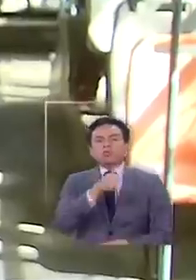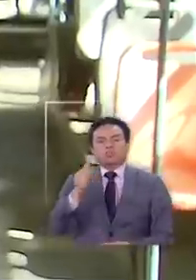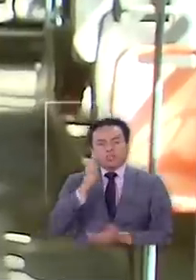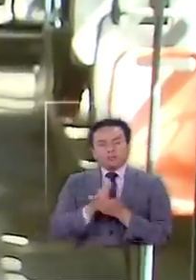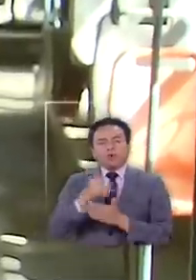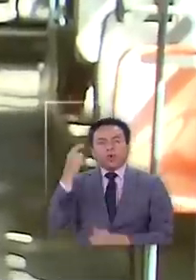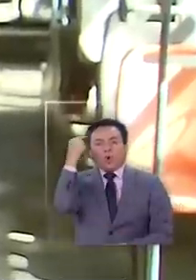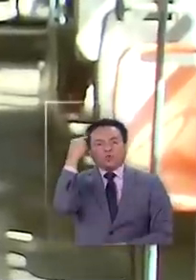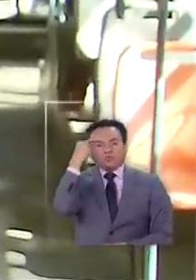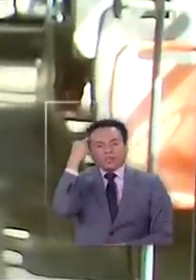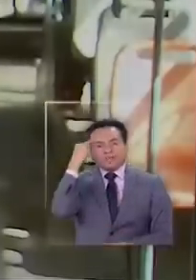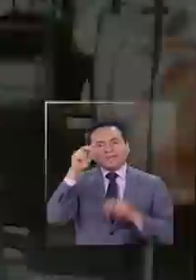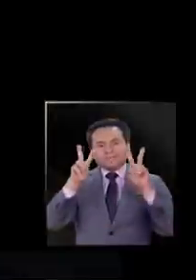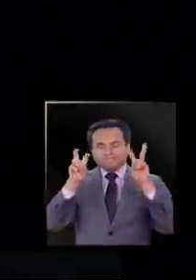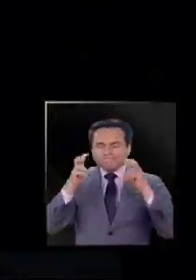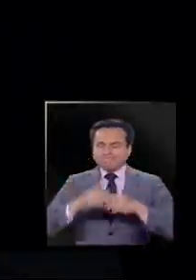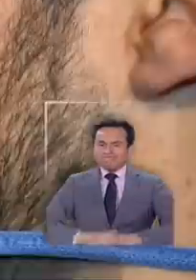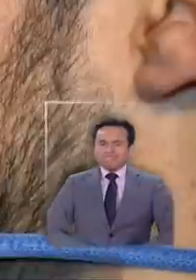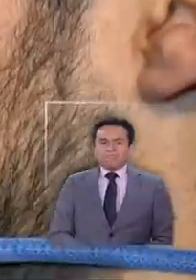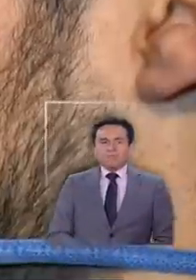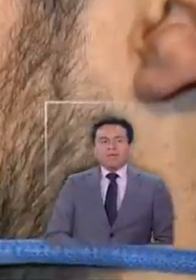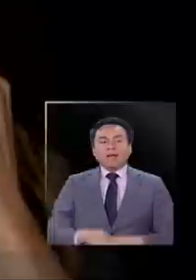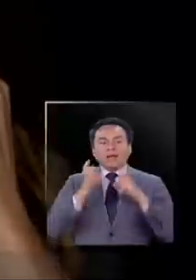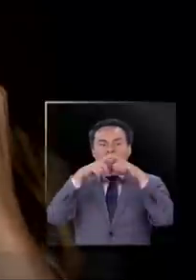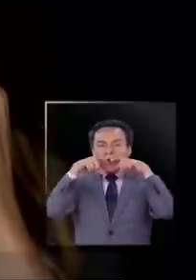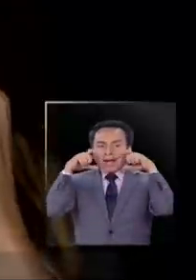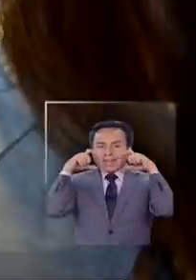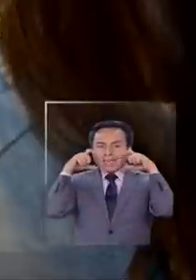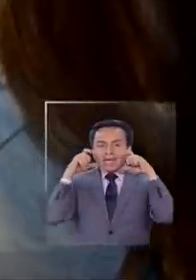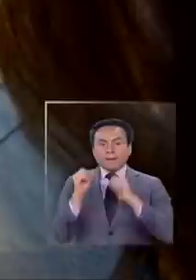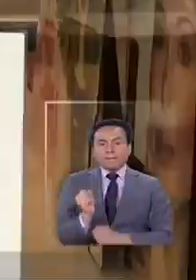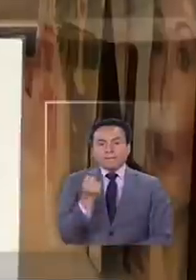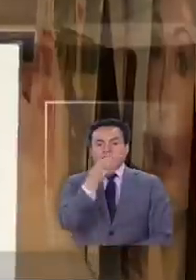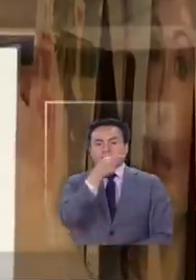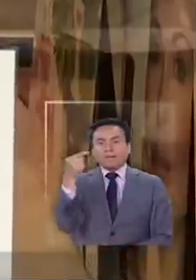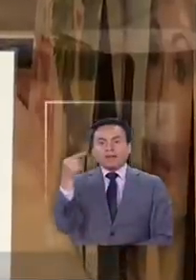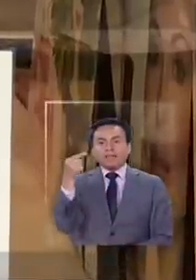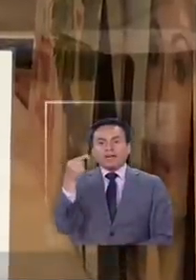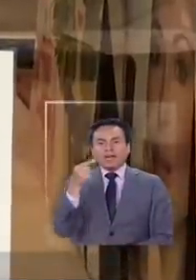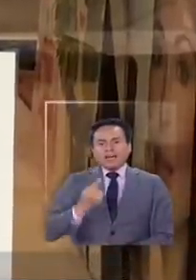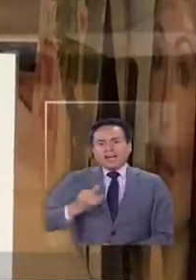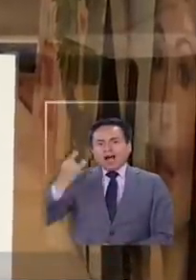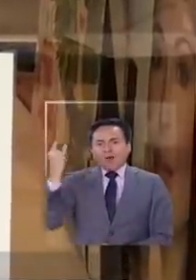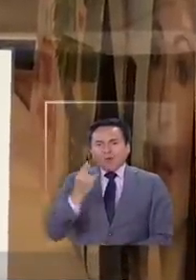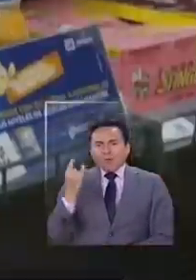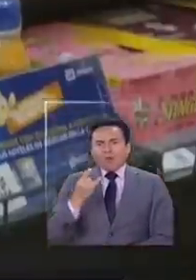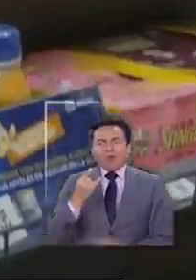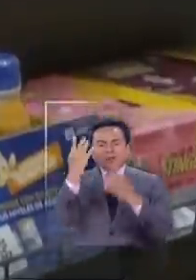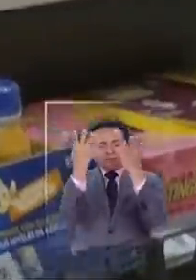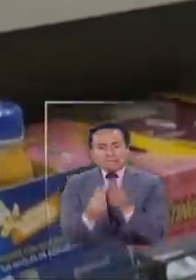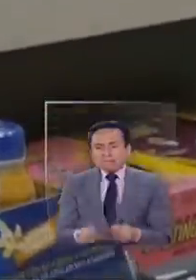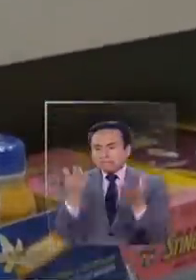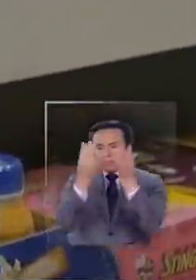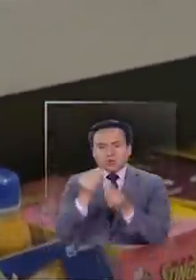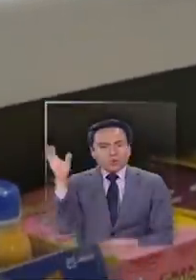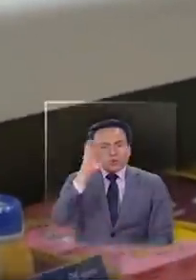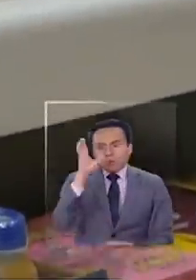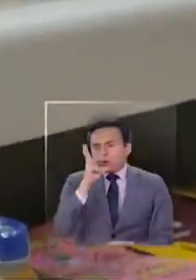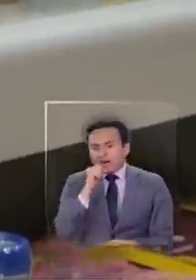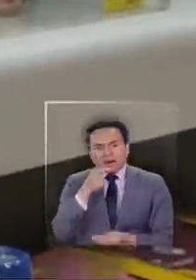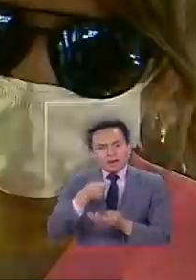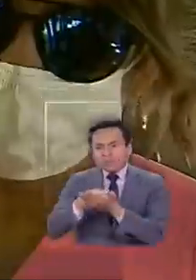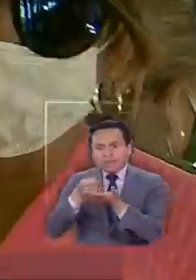de tomar conciencia sobre el asunto. Mascarillas que desde la primera semana de esta emergencia han estado agotadas en el mercado.